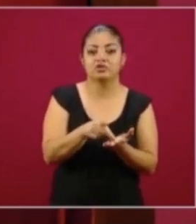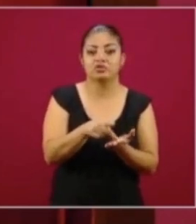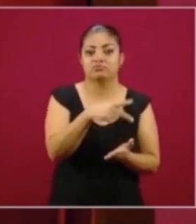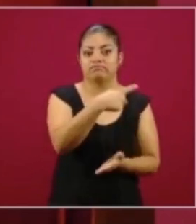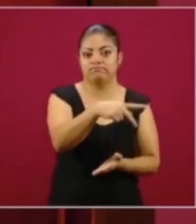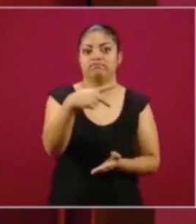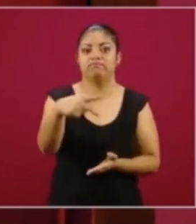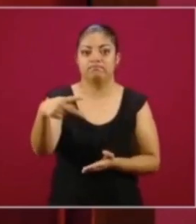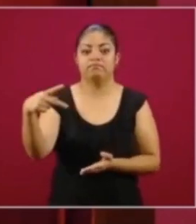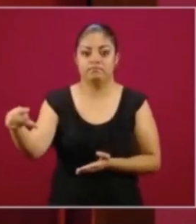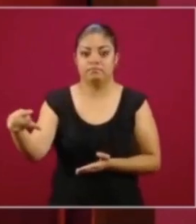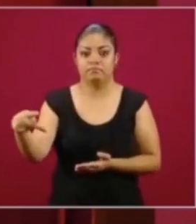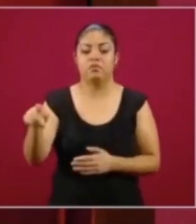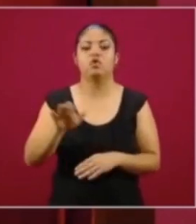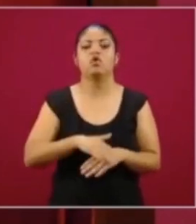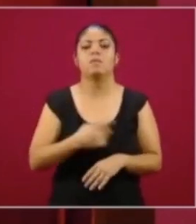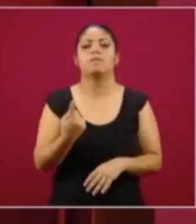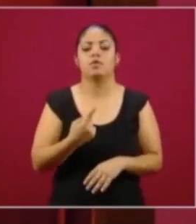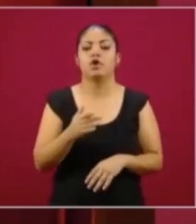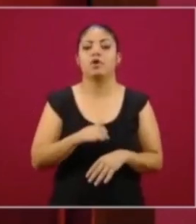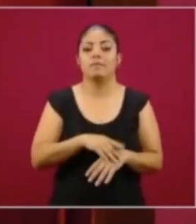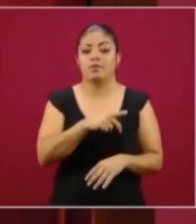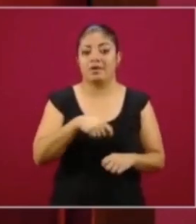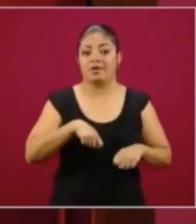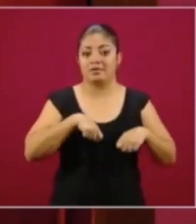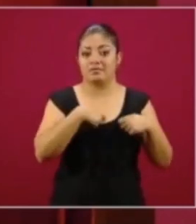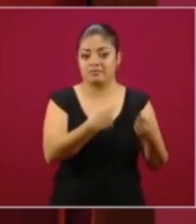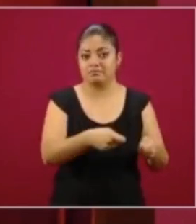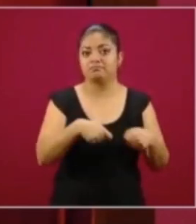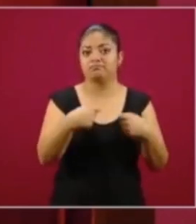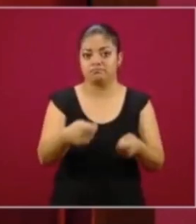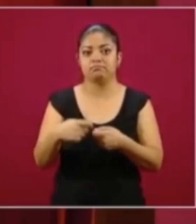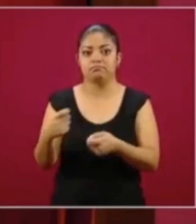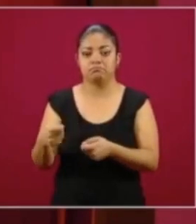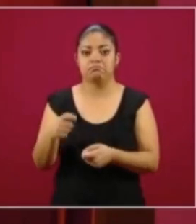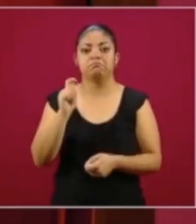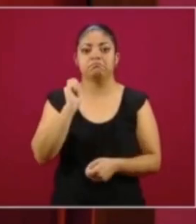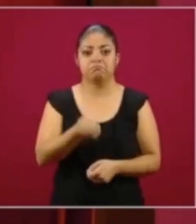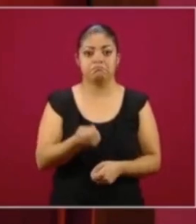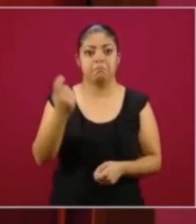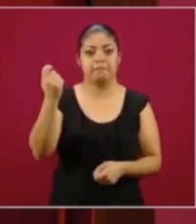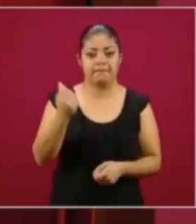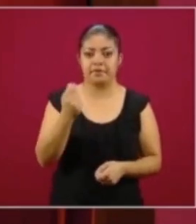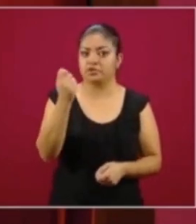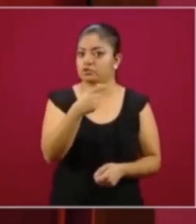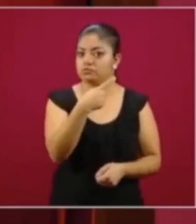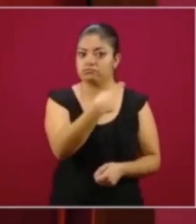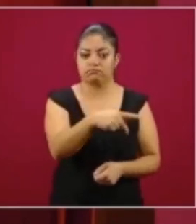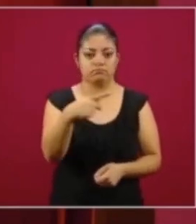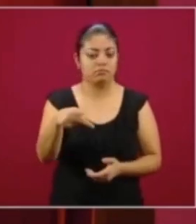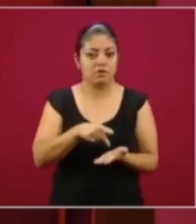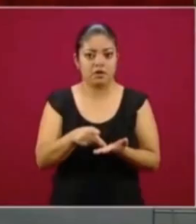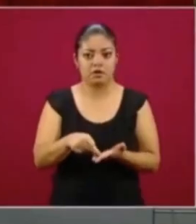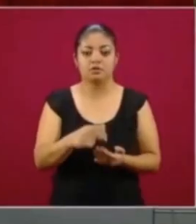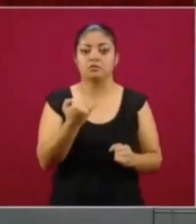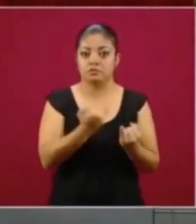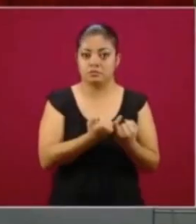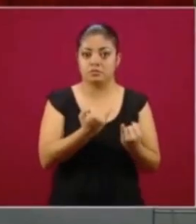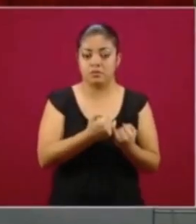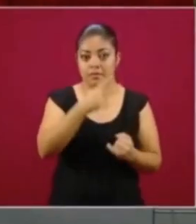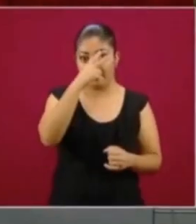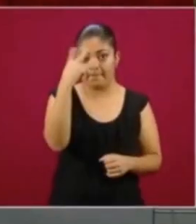directamente recibirán su garantía de su derecho y será la obligación del Estado